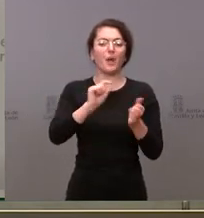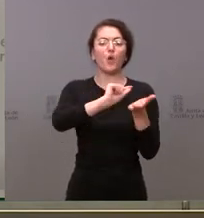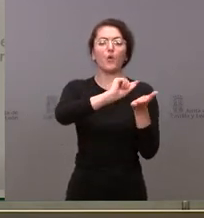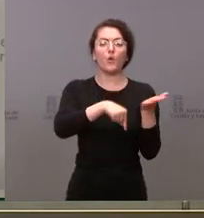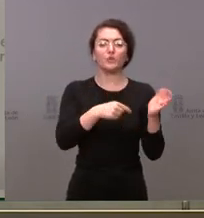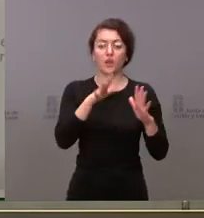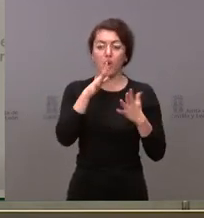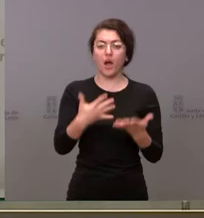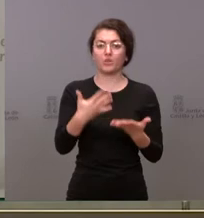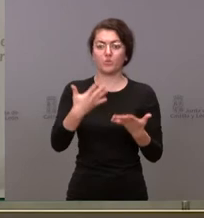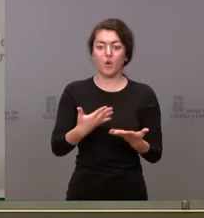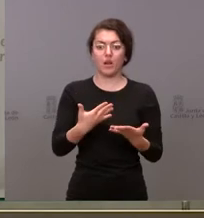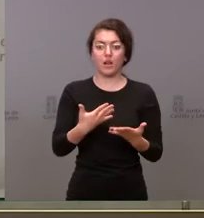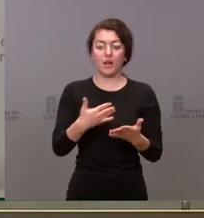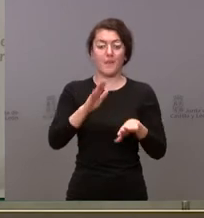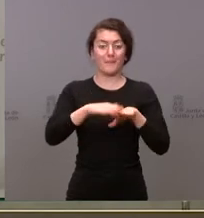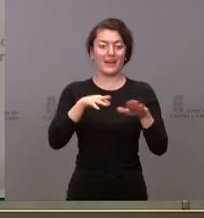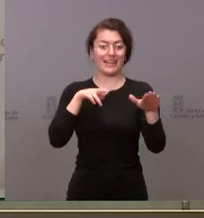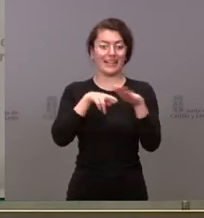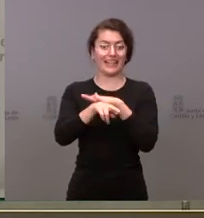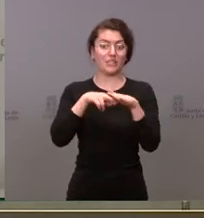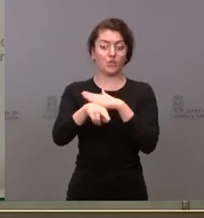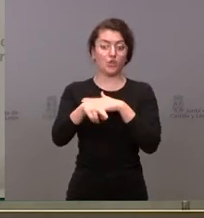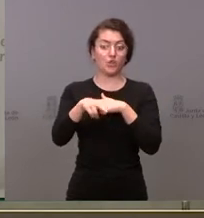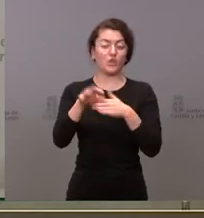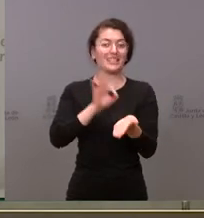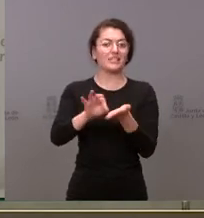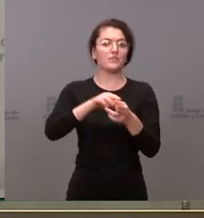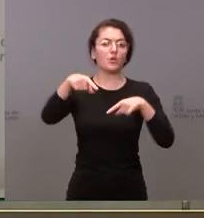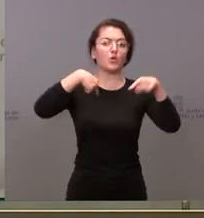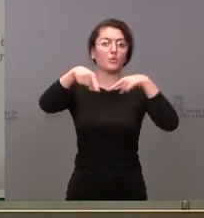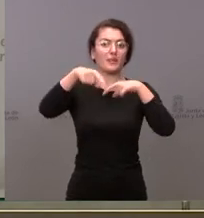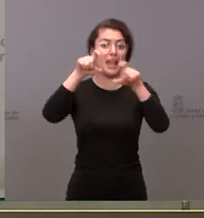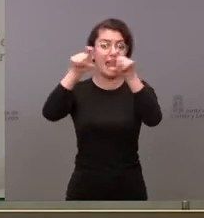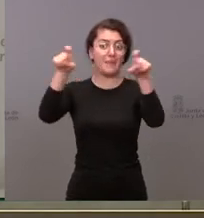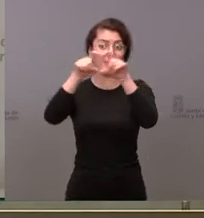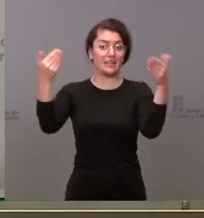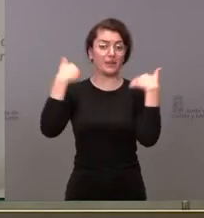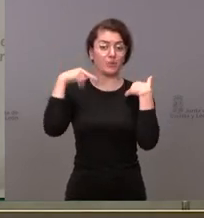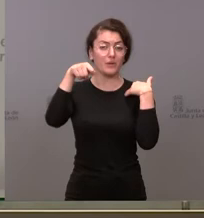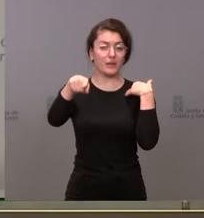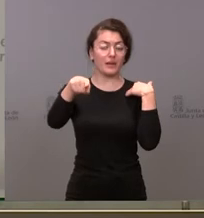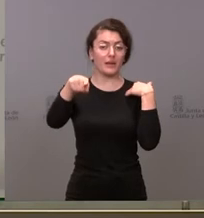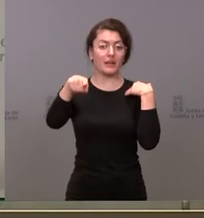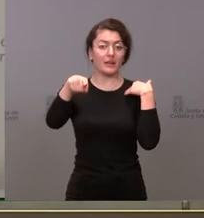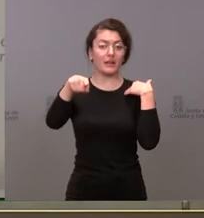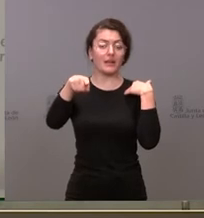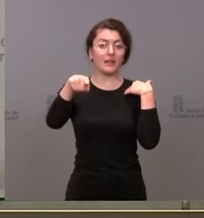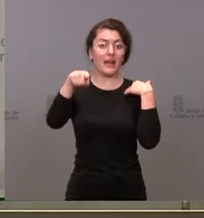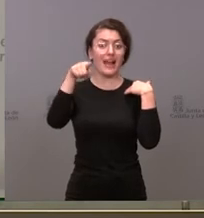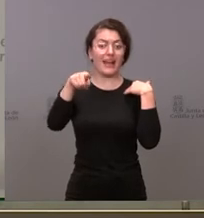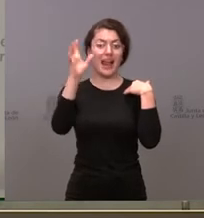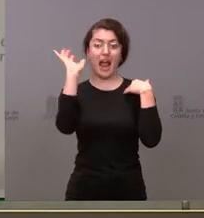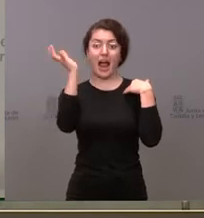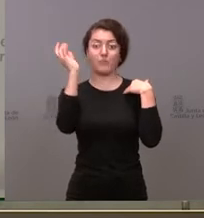de la gestión de este servicio la empresa concesional y ambuibérica había 20 ambulancias